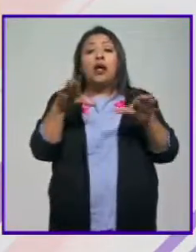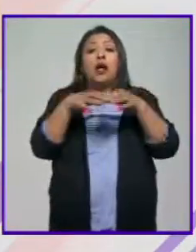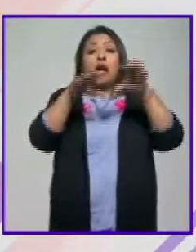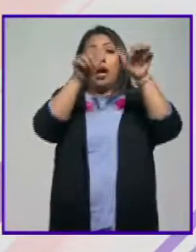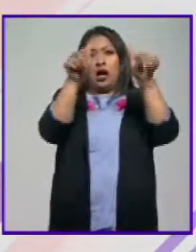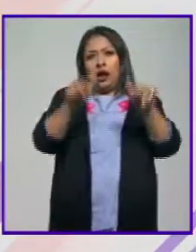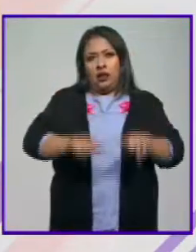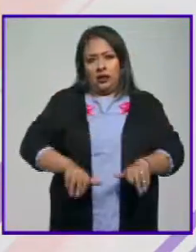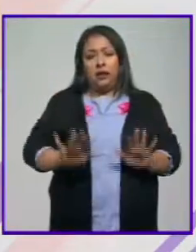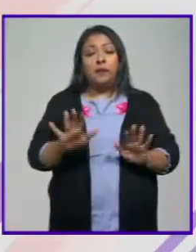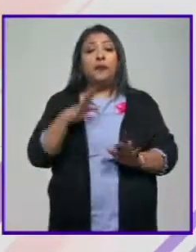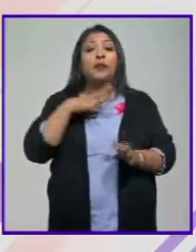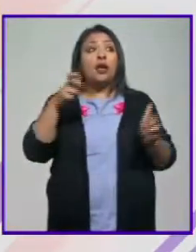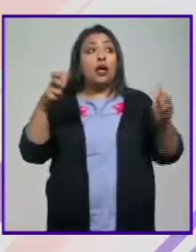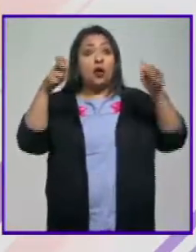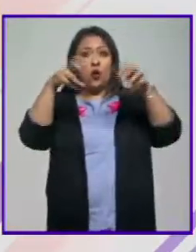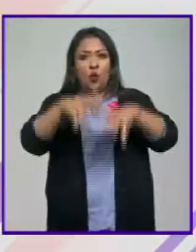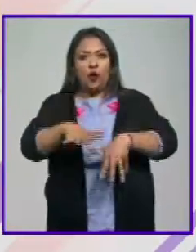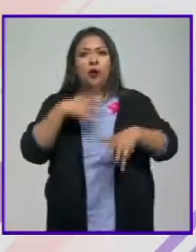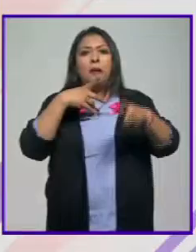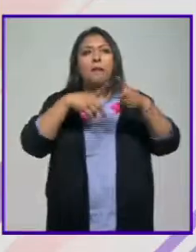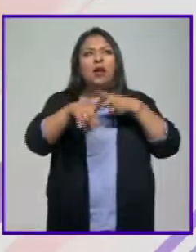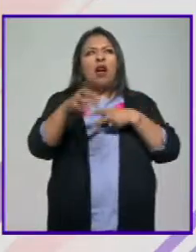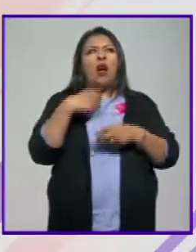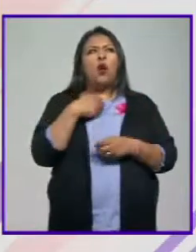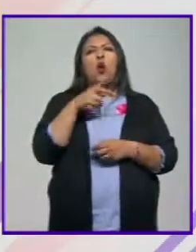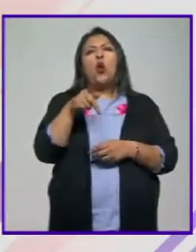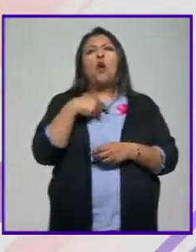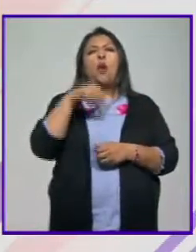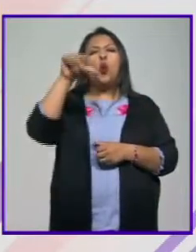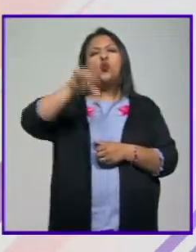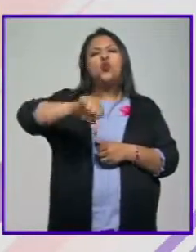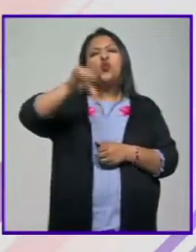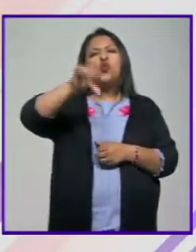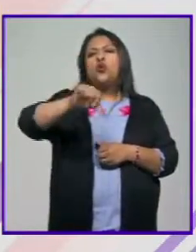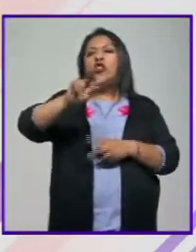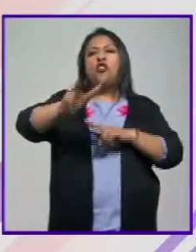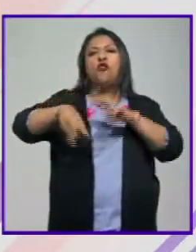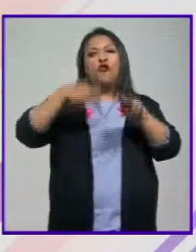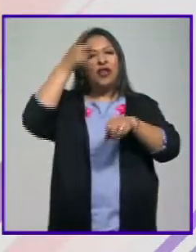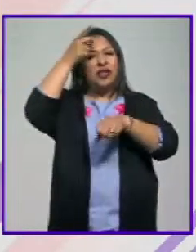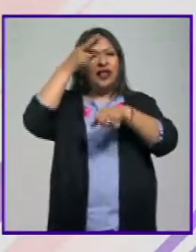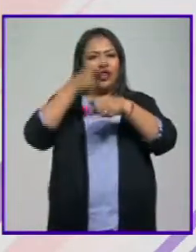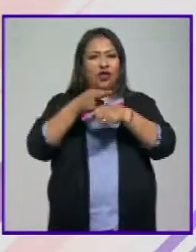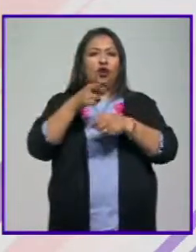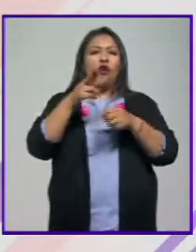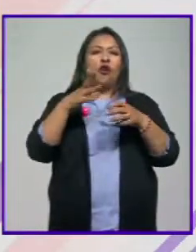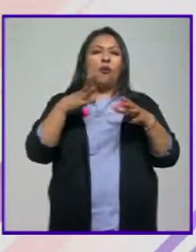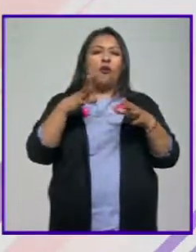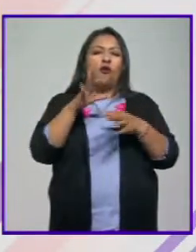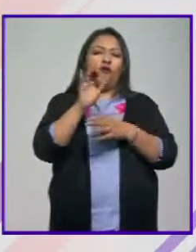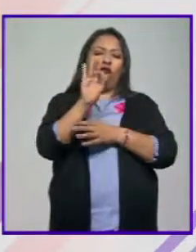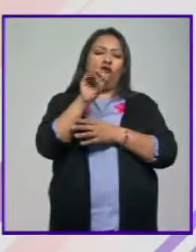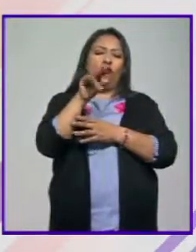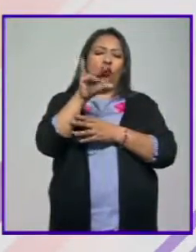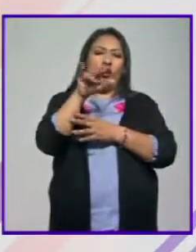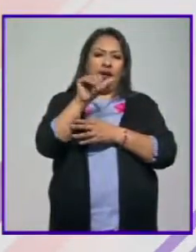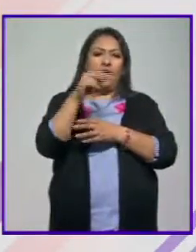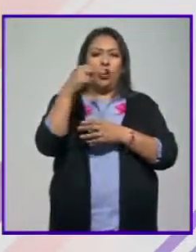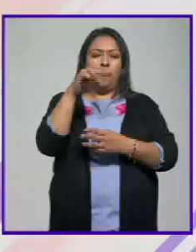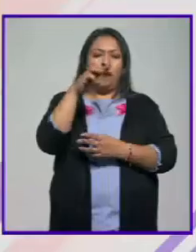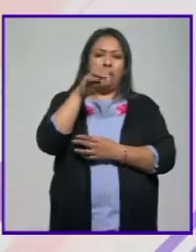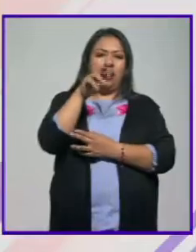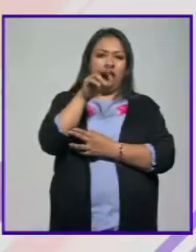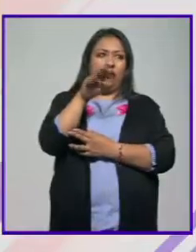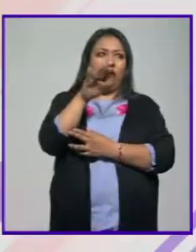artística. En el encuentro, que inició con Abucheos debido a la ausencia del director del Fondo Nacional para la Cultura y las Artes, Mario